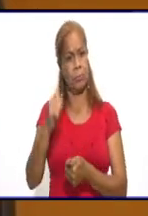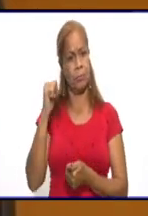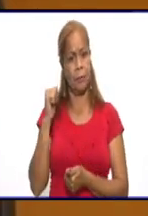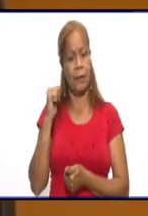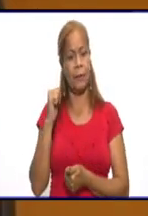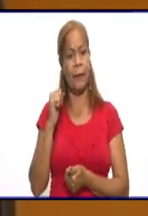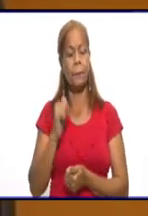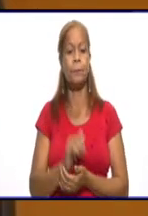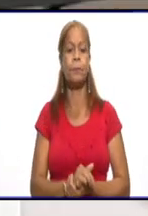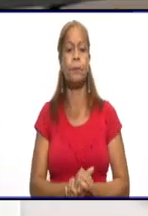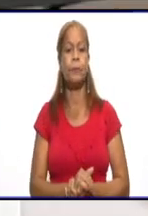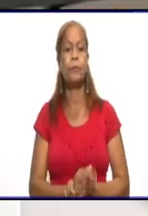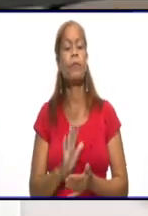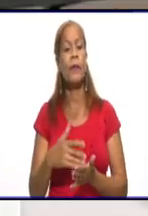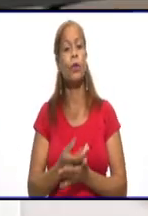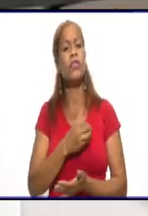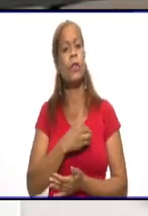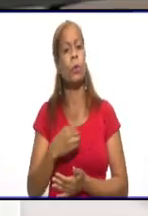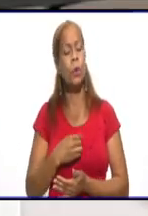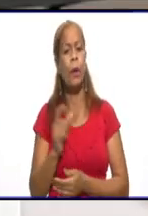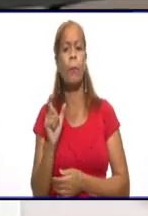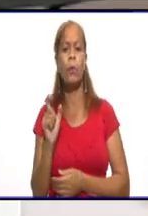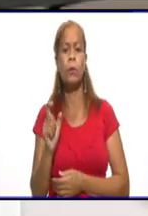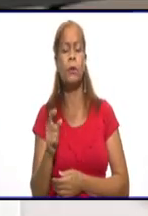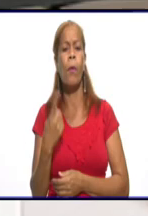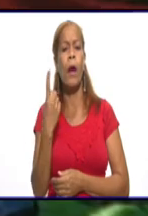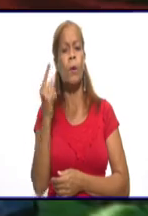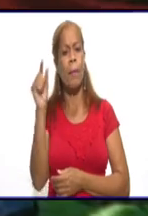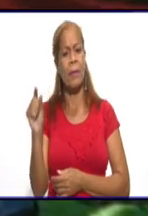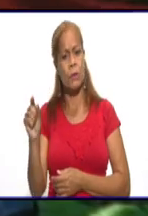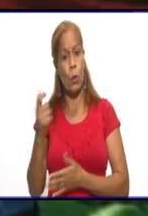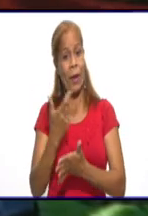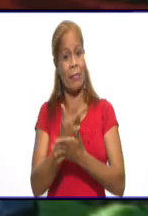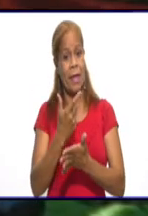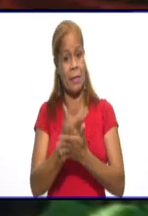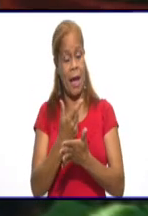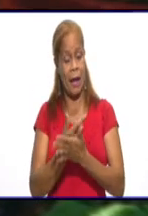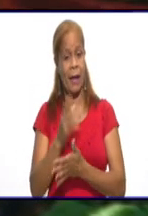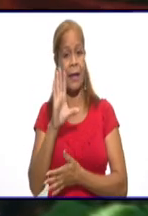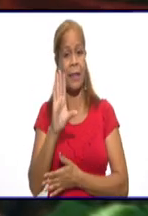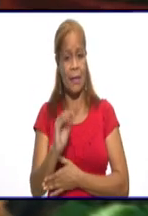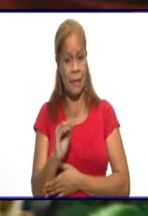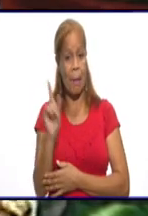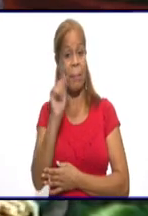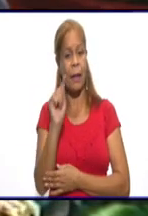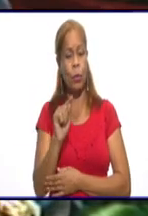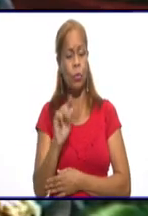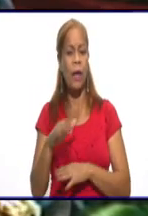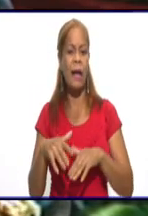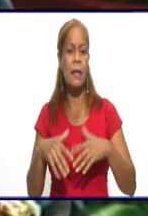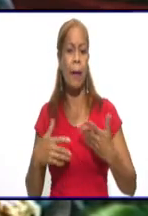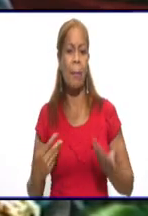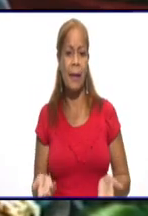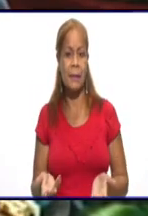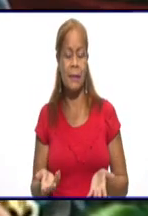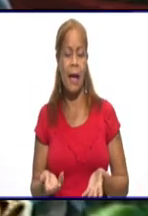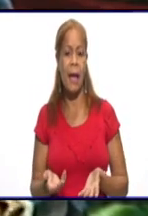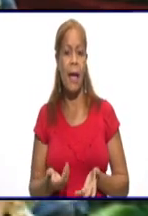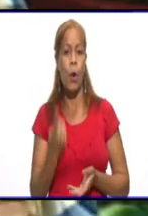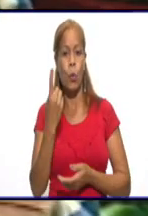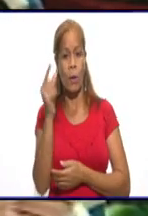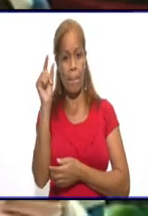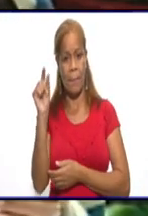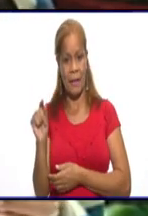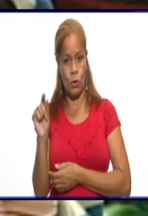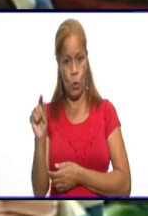tenemos hoy. Doctora, por último, hay una televidente de Yara que nos envía un mensaje preguntando ¿qué pasa con un paciente que